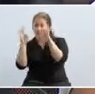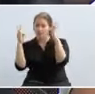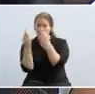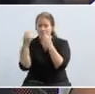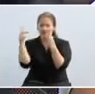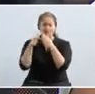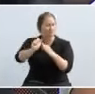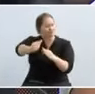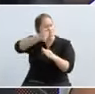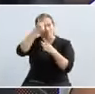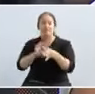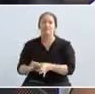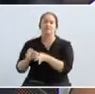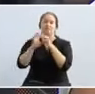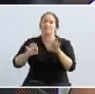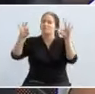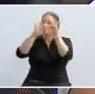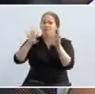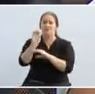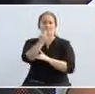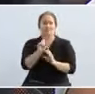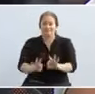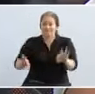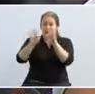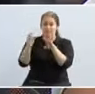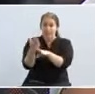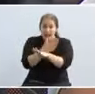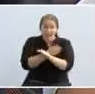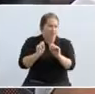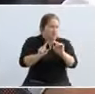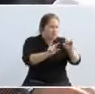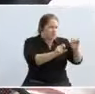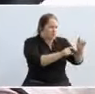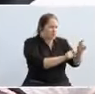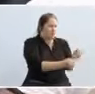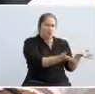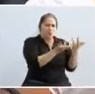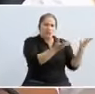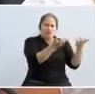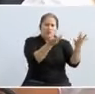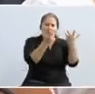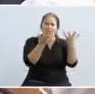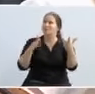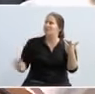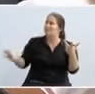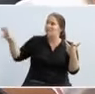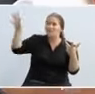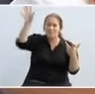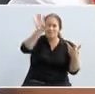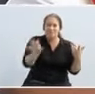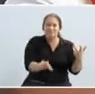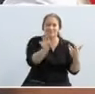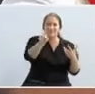muy importante para el 91% de los entrevistados en las 60 naciones consideradas en conjunto